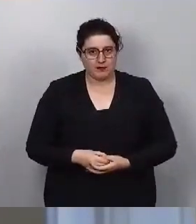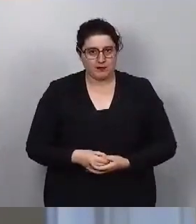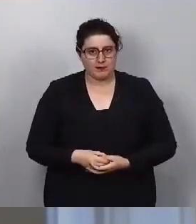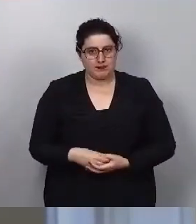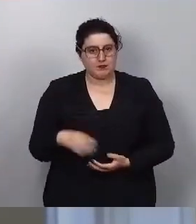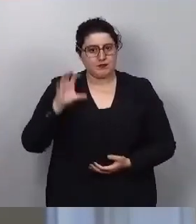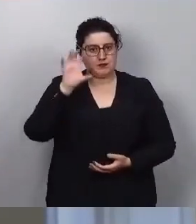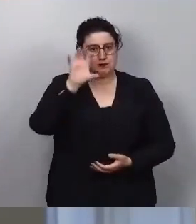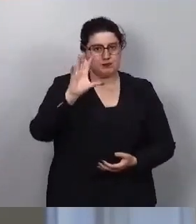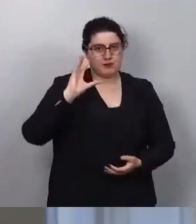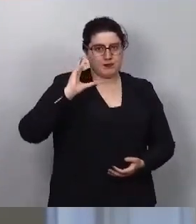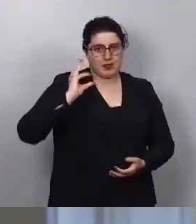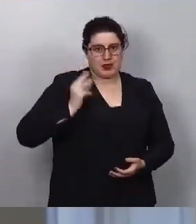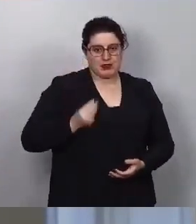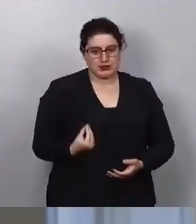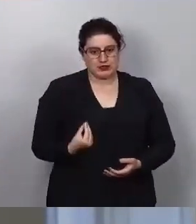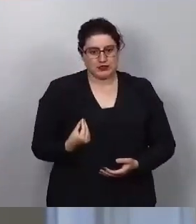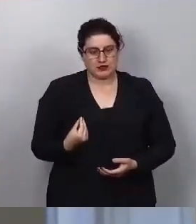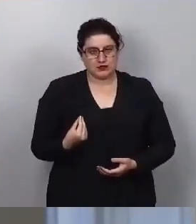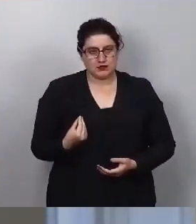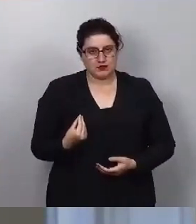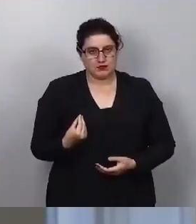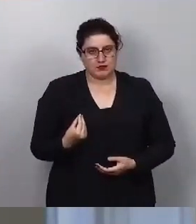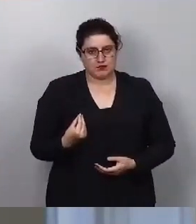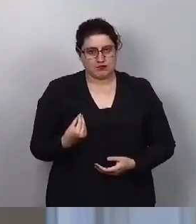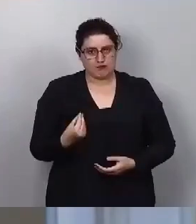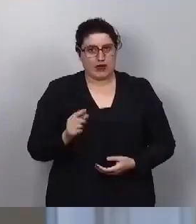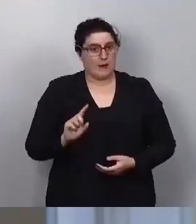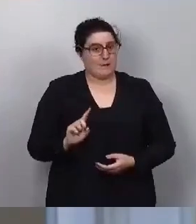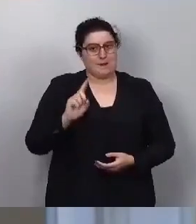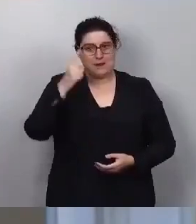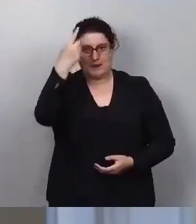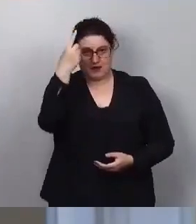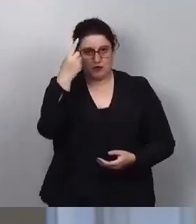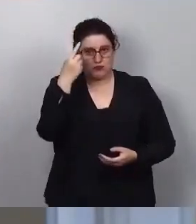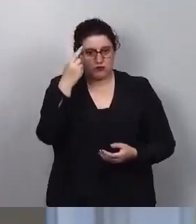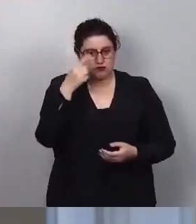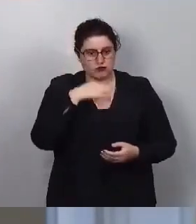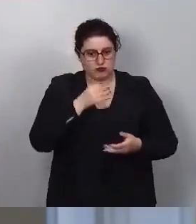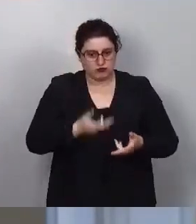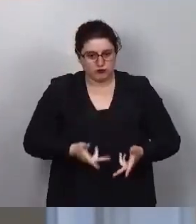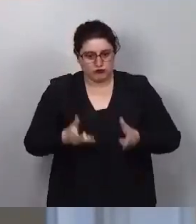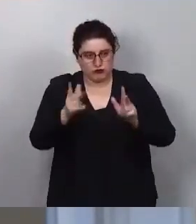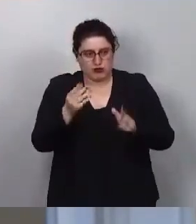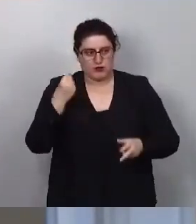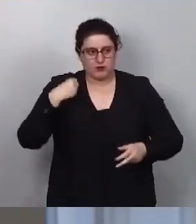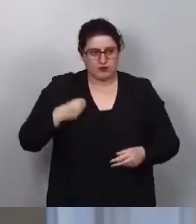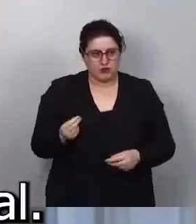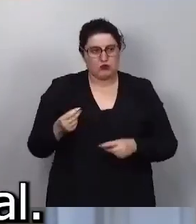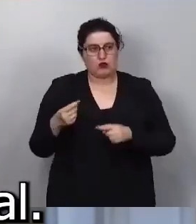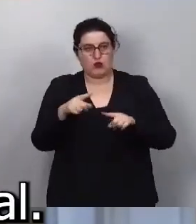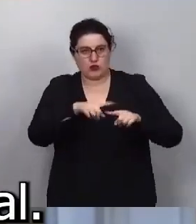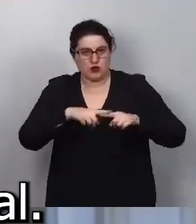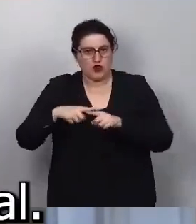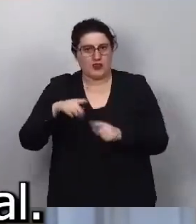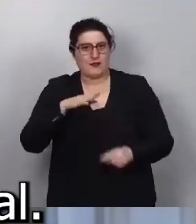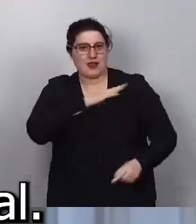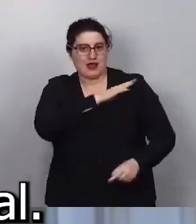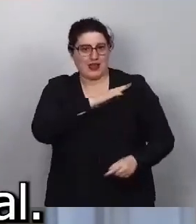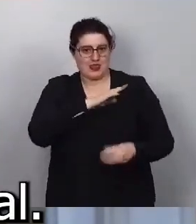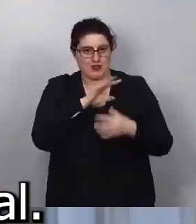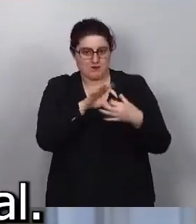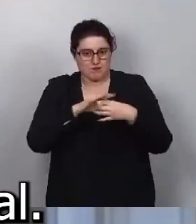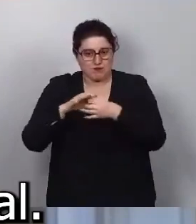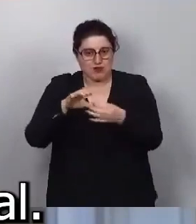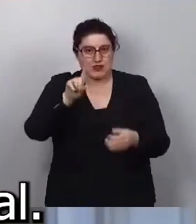Palestina debe ser, en primer lugar, viable, con Cisjordania y Gaza conectadas por un corredor y con Jerusalén